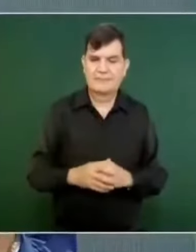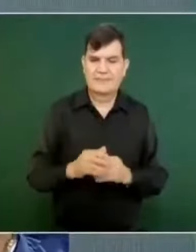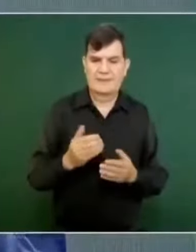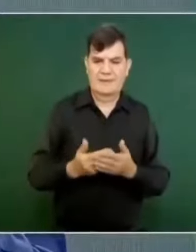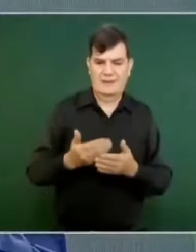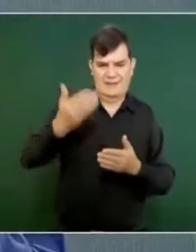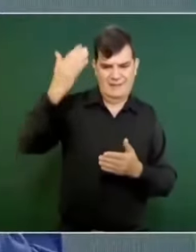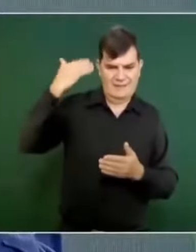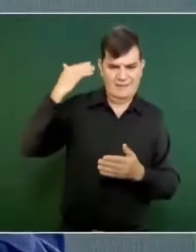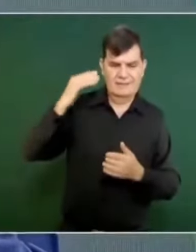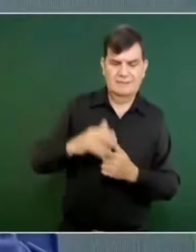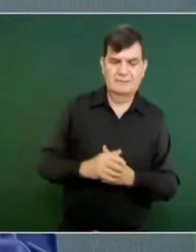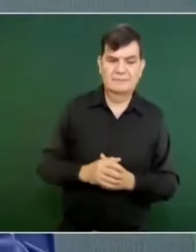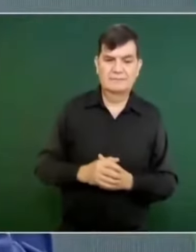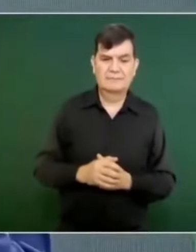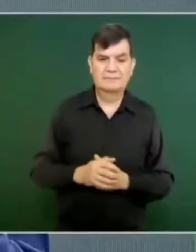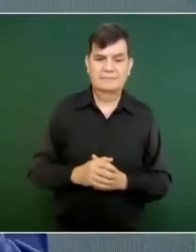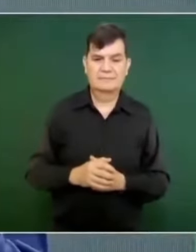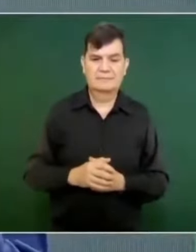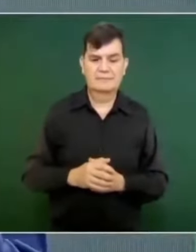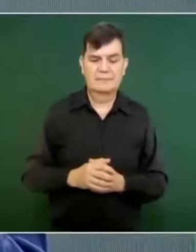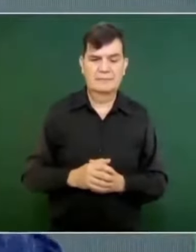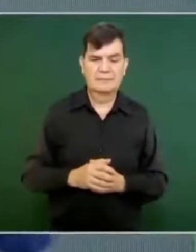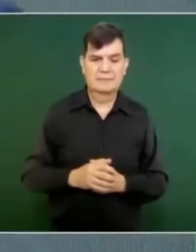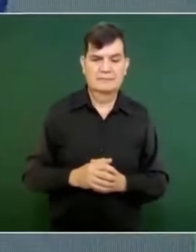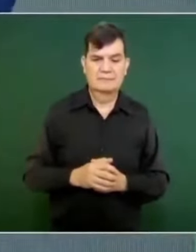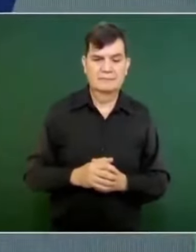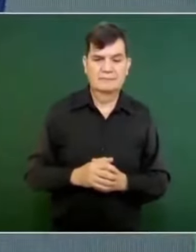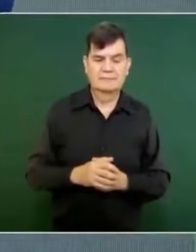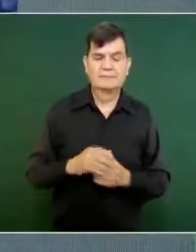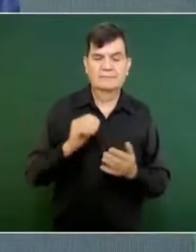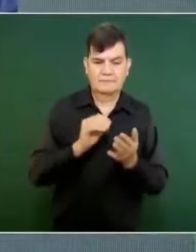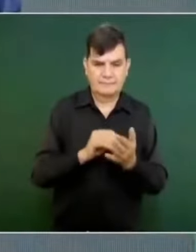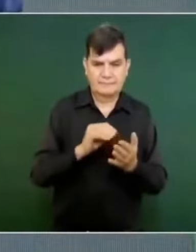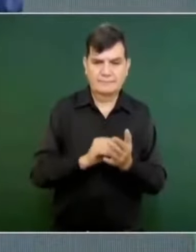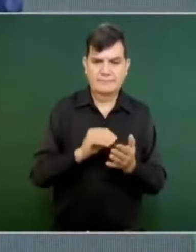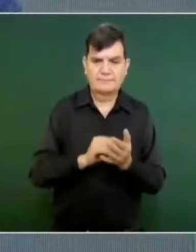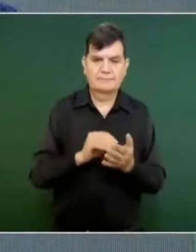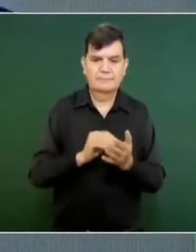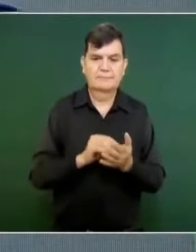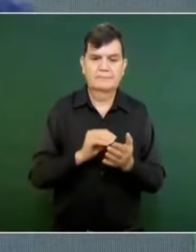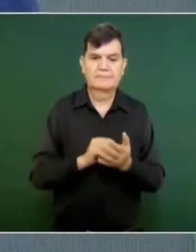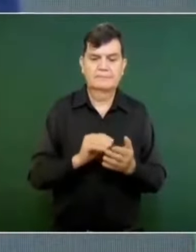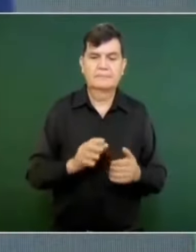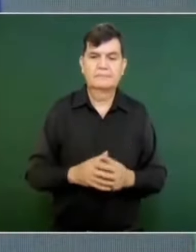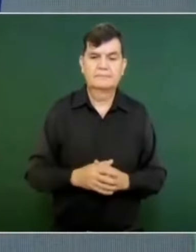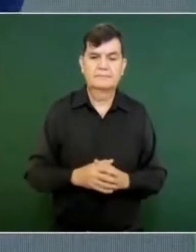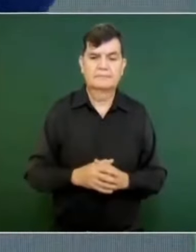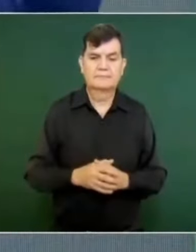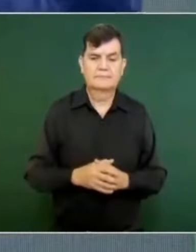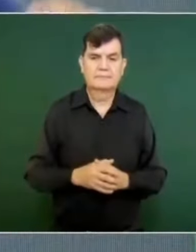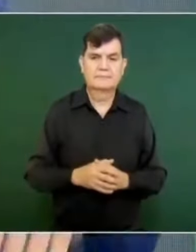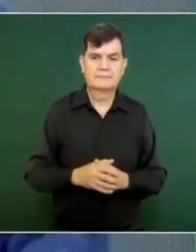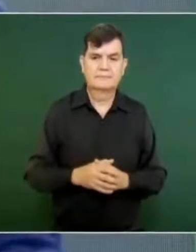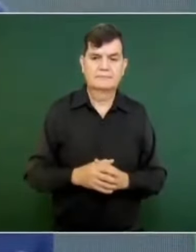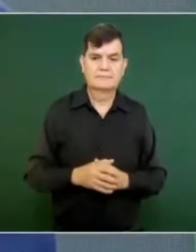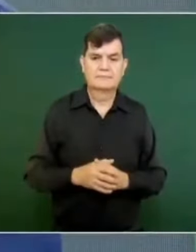todavía hay en estas